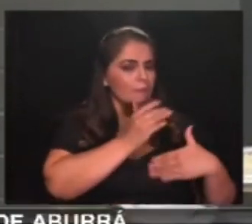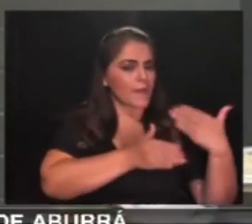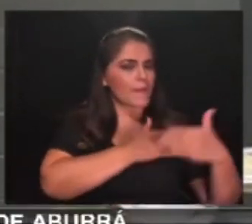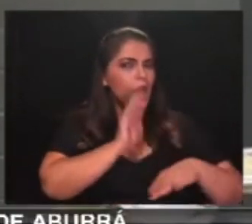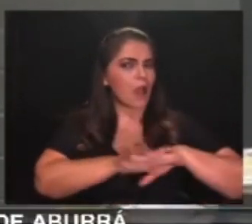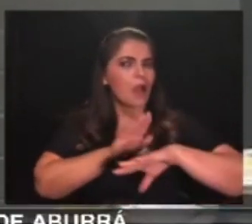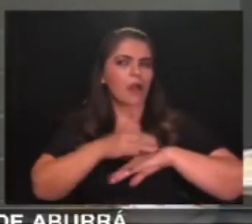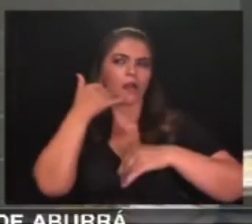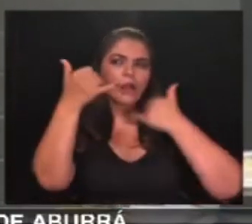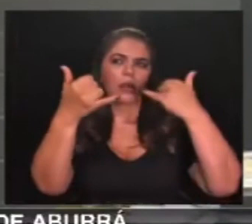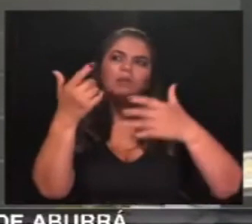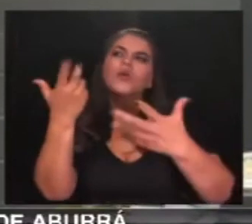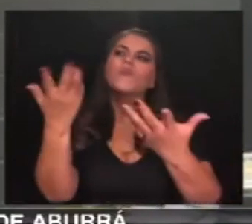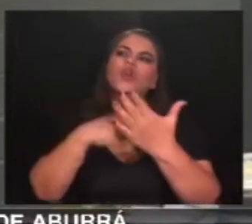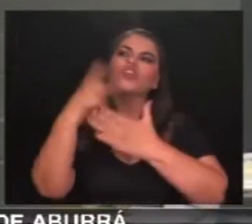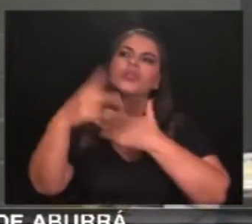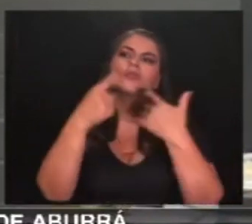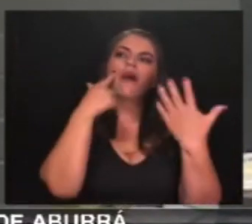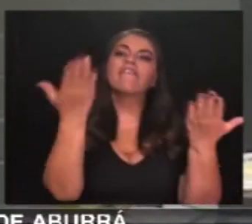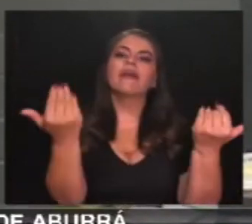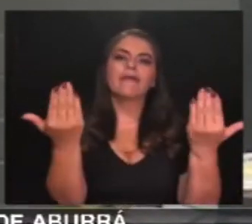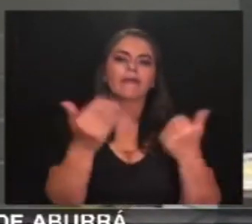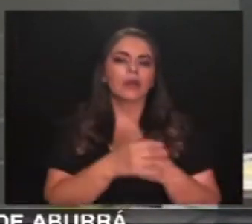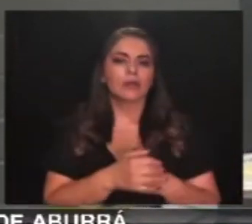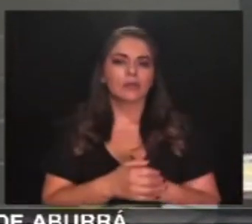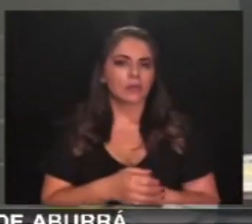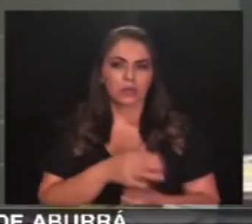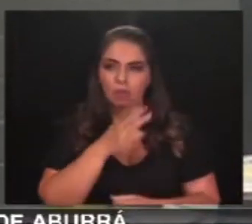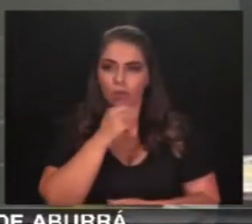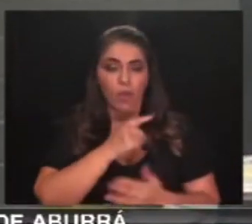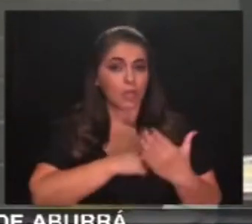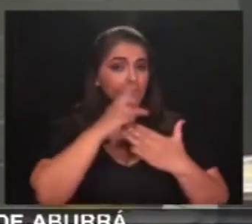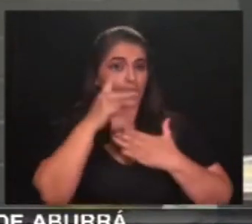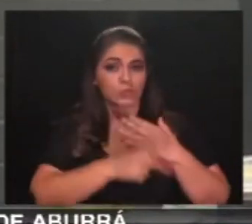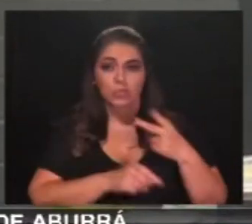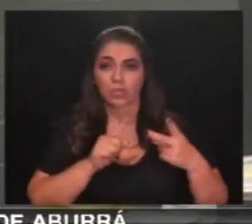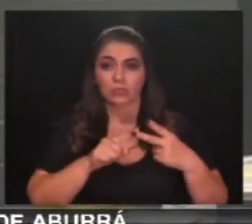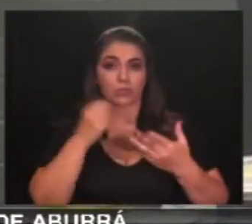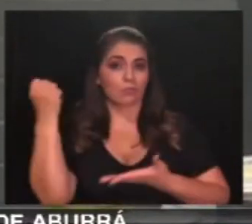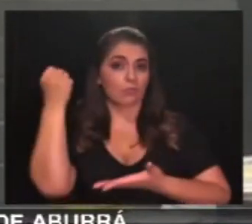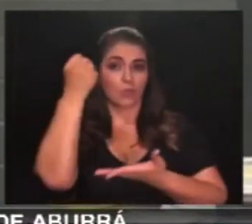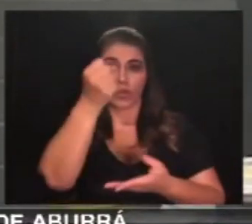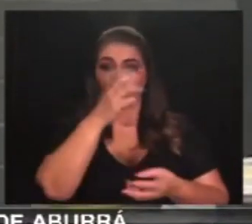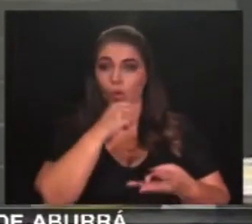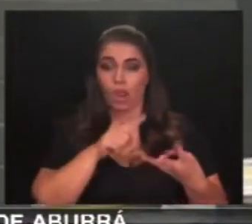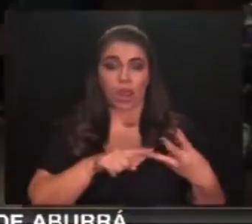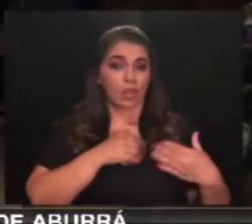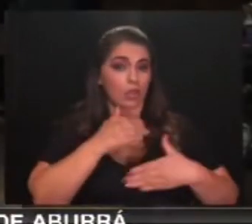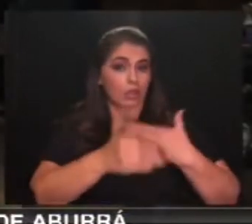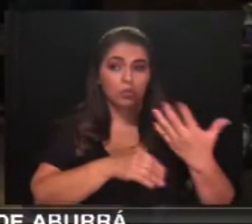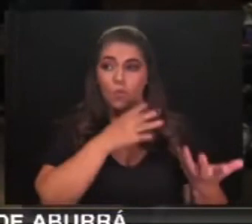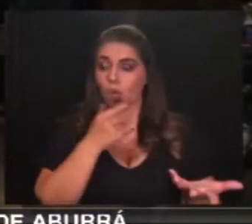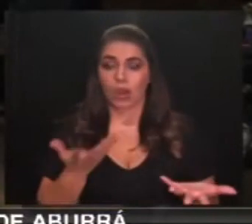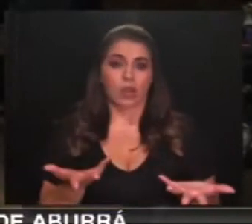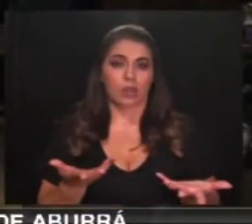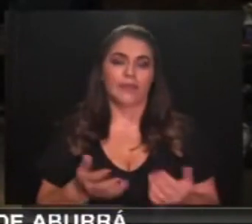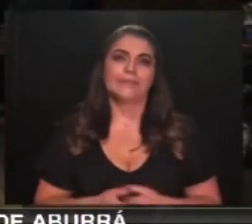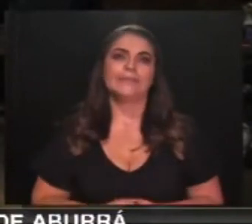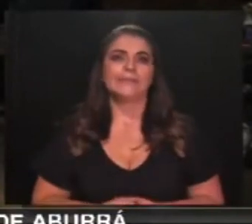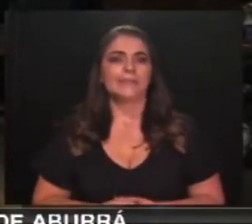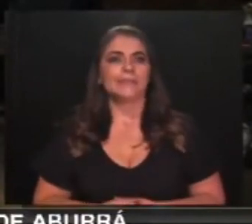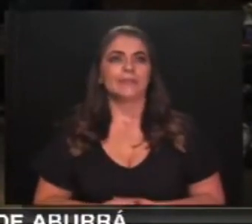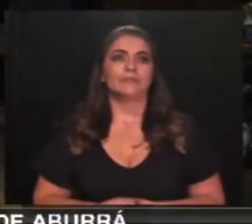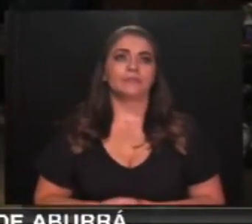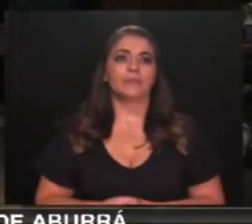y nos dimos cuenta que no había ni proyecto, ni proceso, ni recursos para la reconstrucción del puente. Por eso,